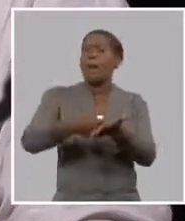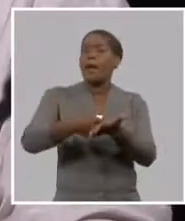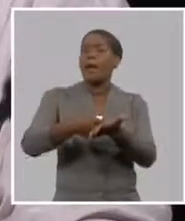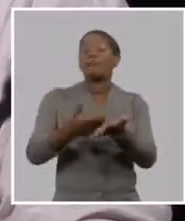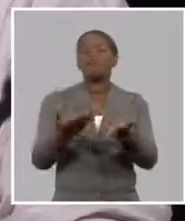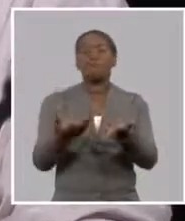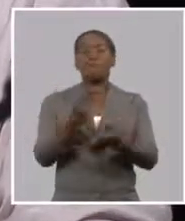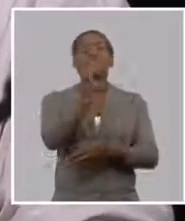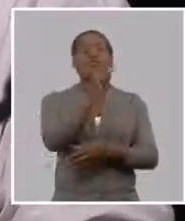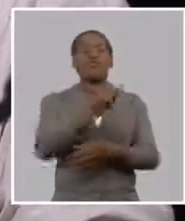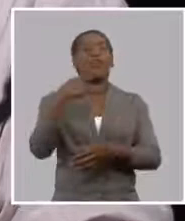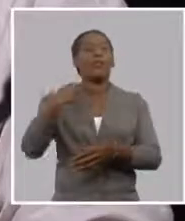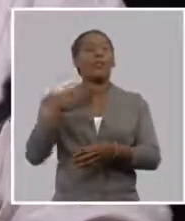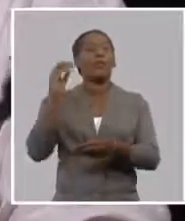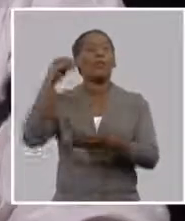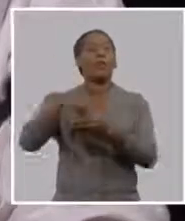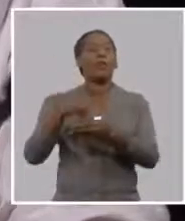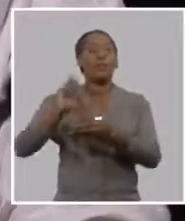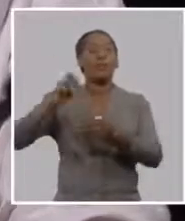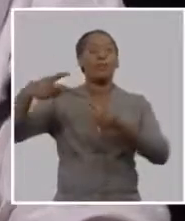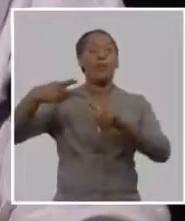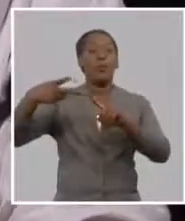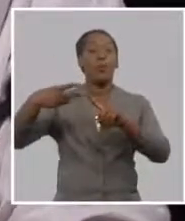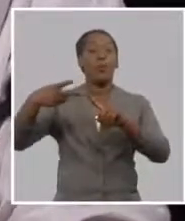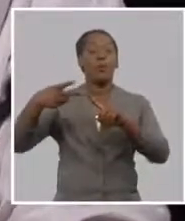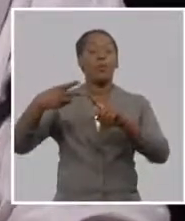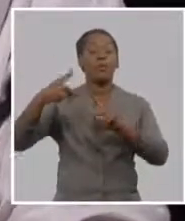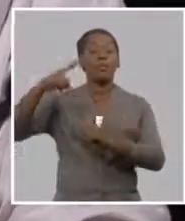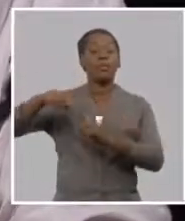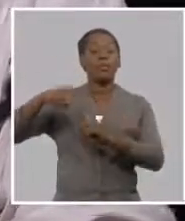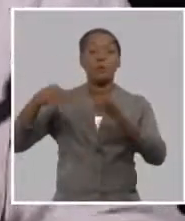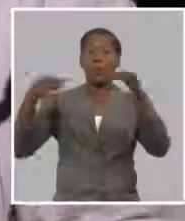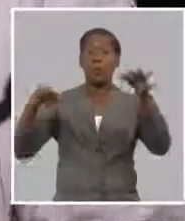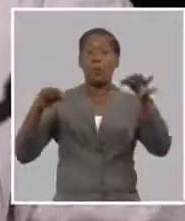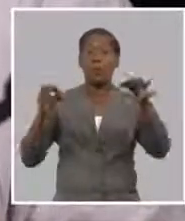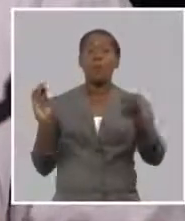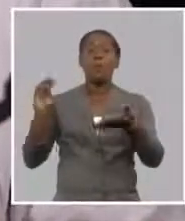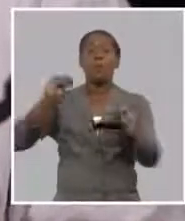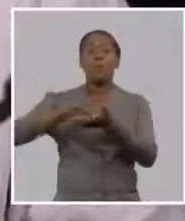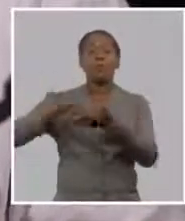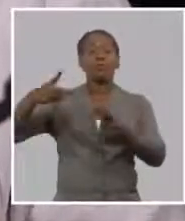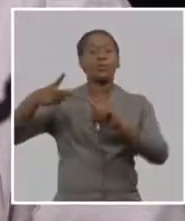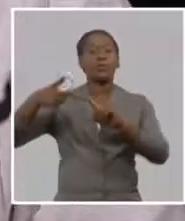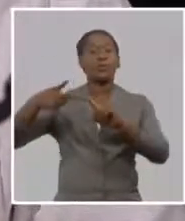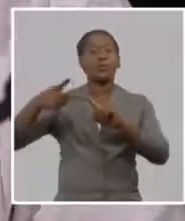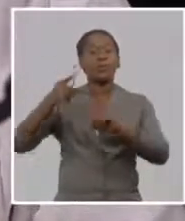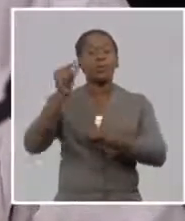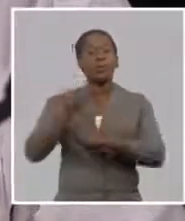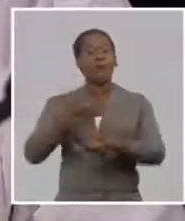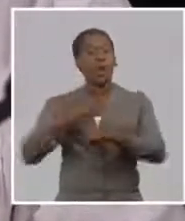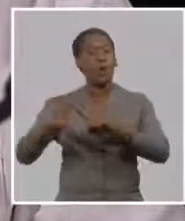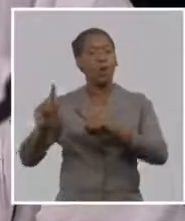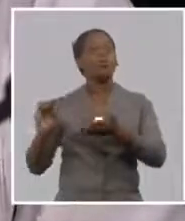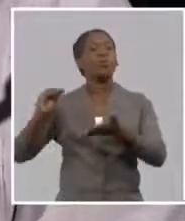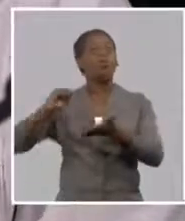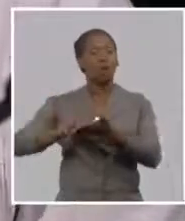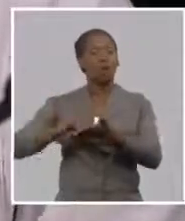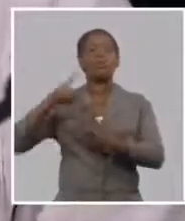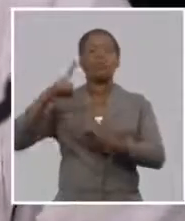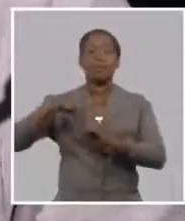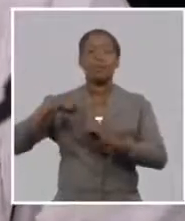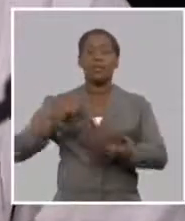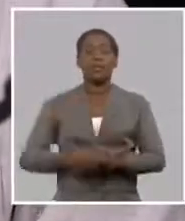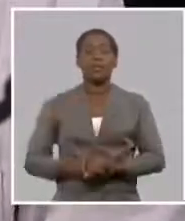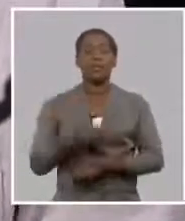hay un marco regulatorio dentro del país que está regido por el decreto ley 177 del 97